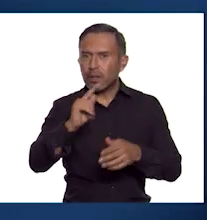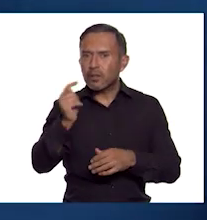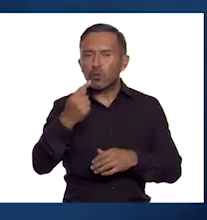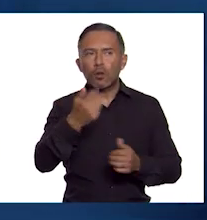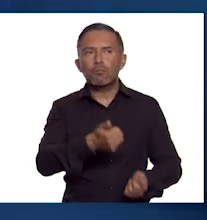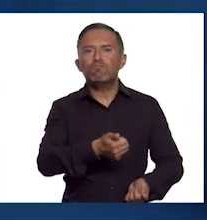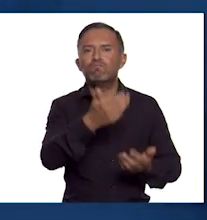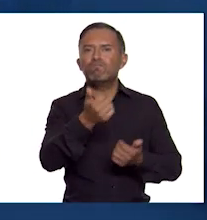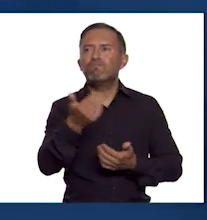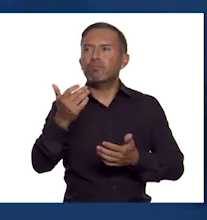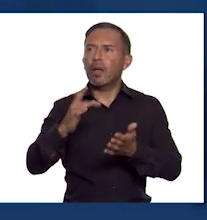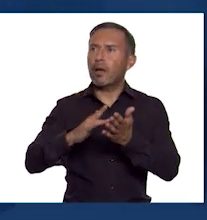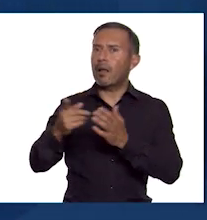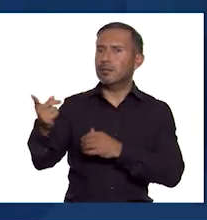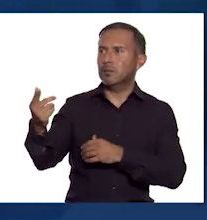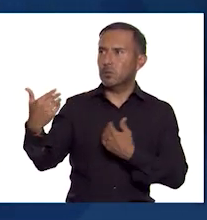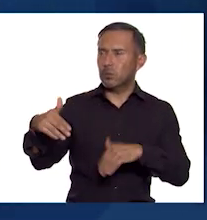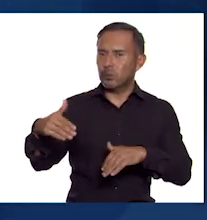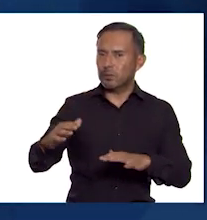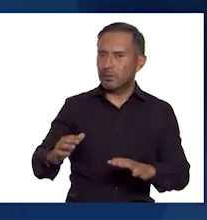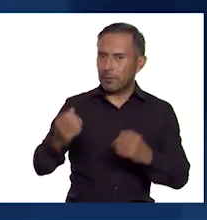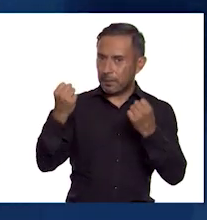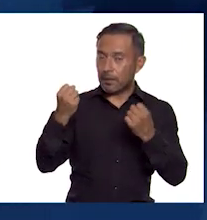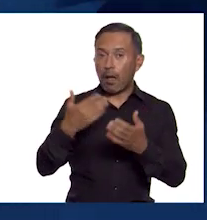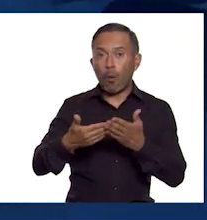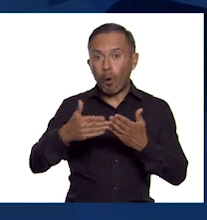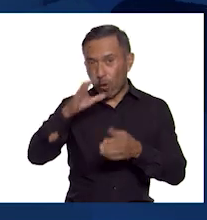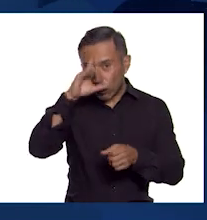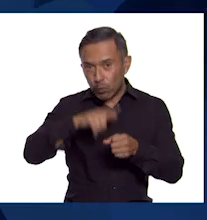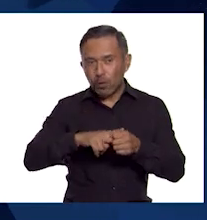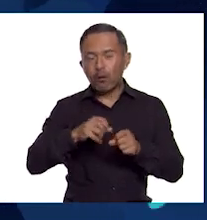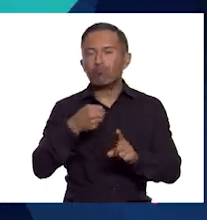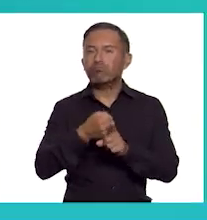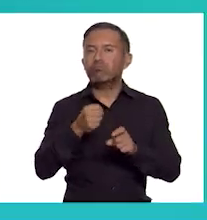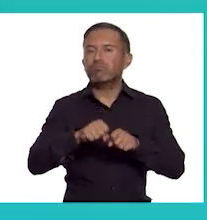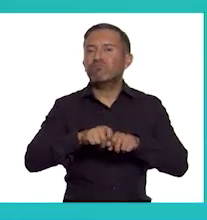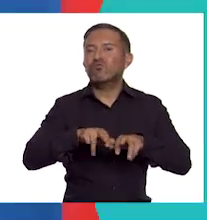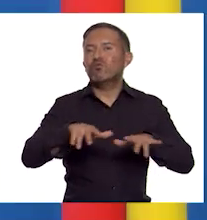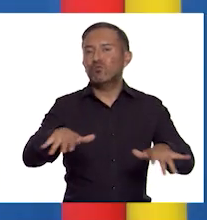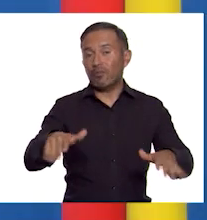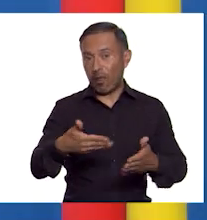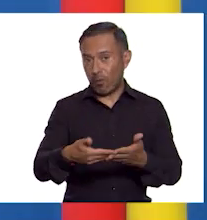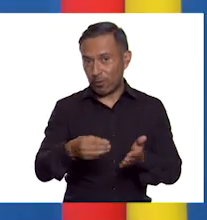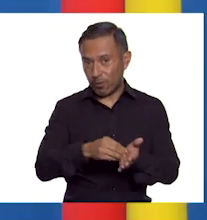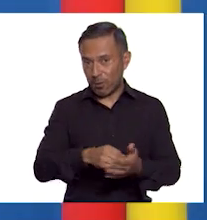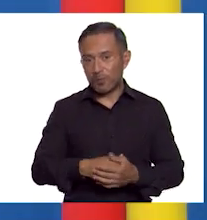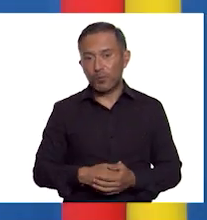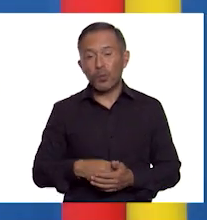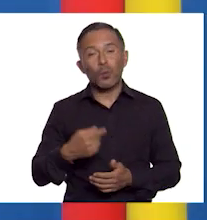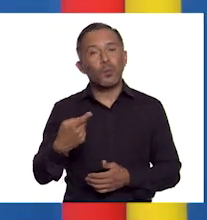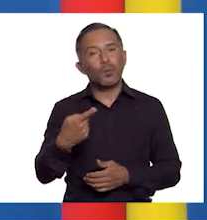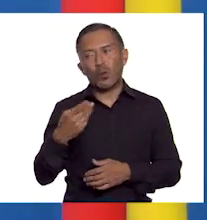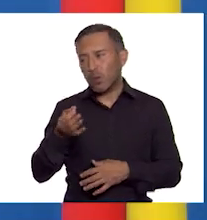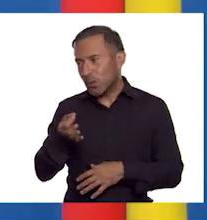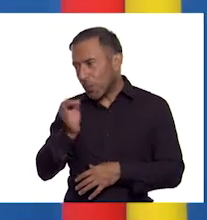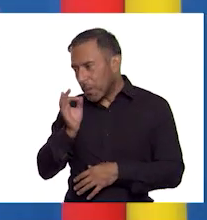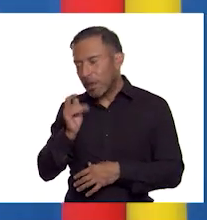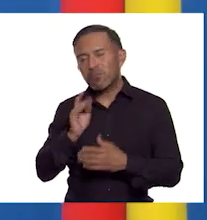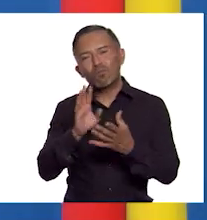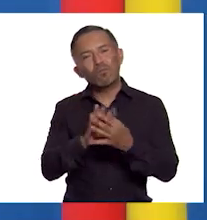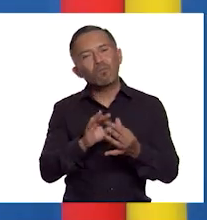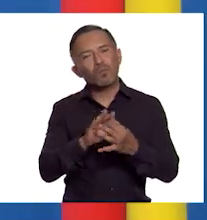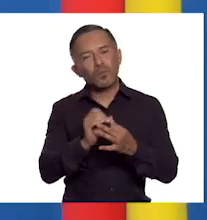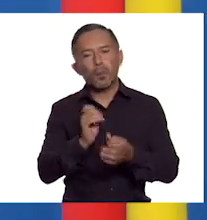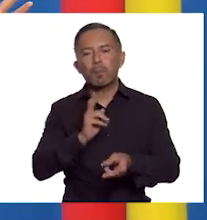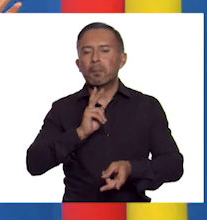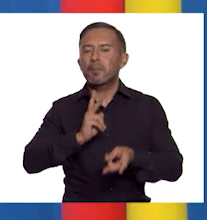maravillando aún en la actualidad. Esperemos que hayan disfrutado de tomar el té con nosotras y platicar un poco acerca de